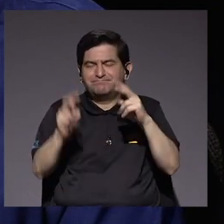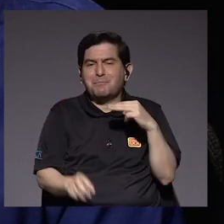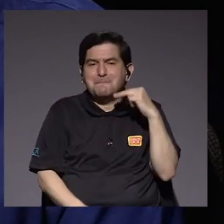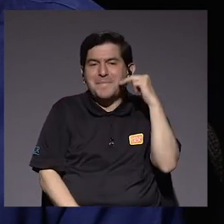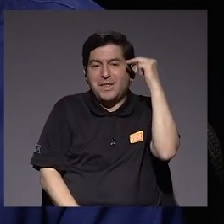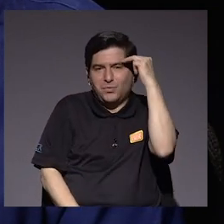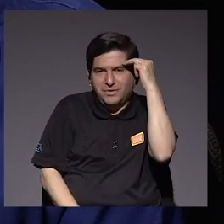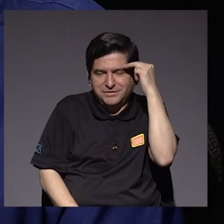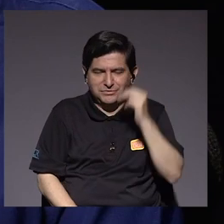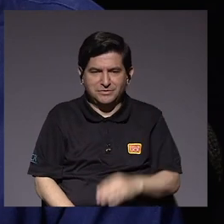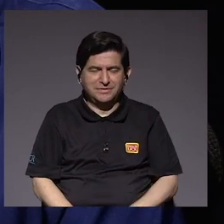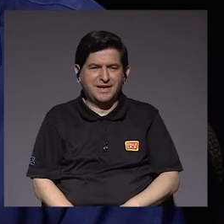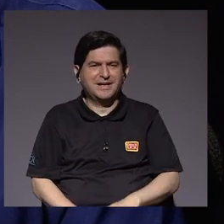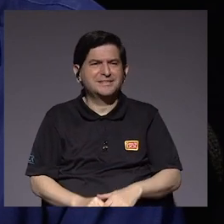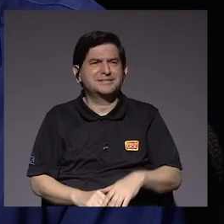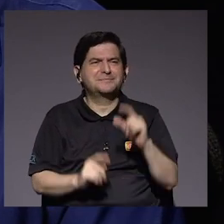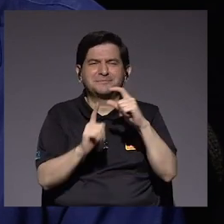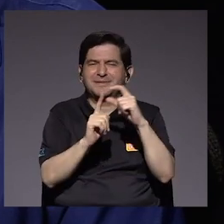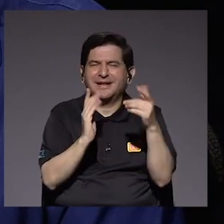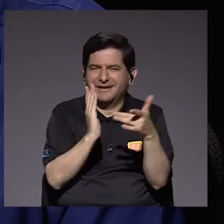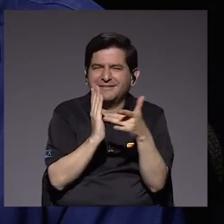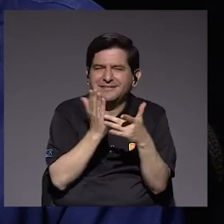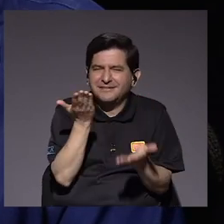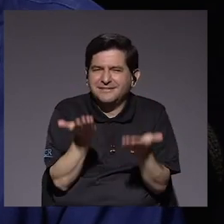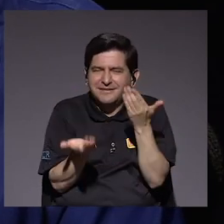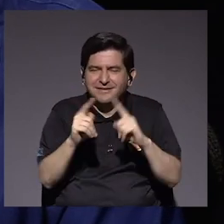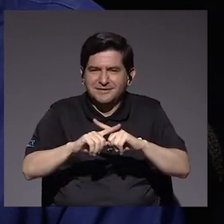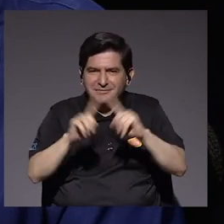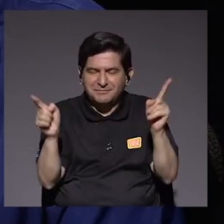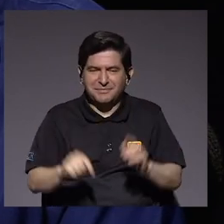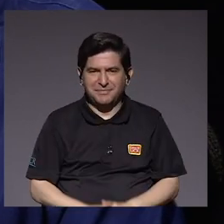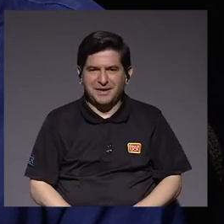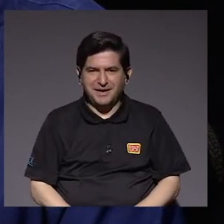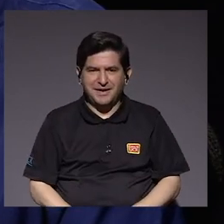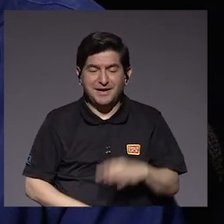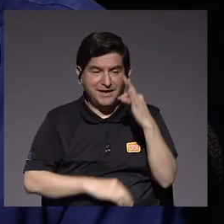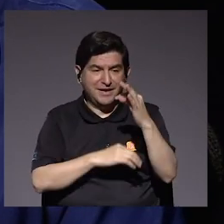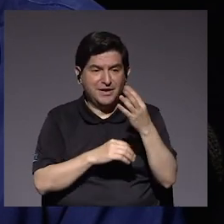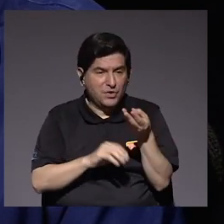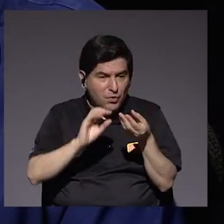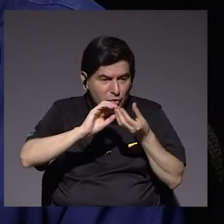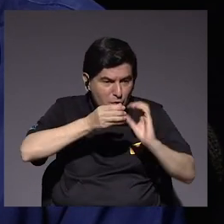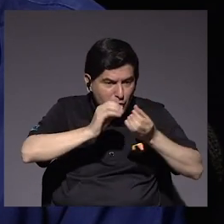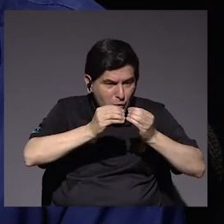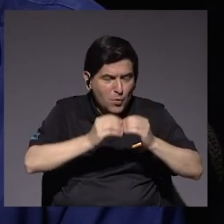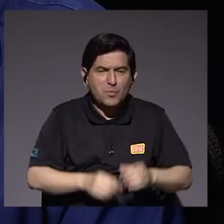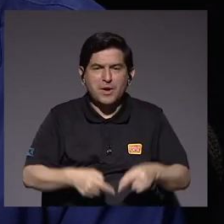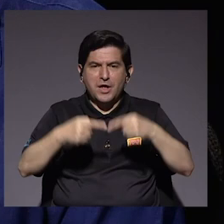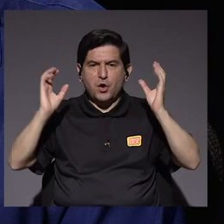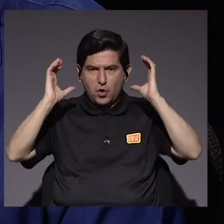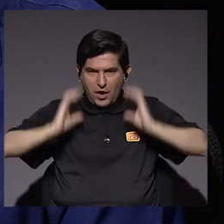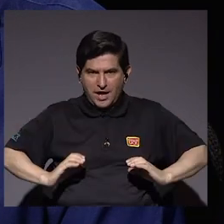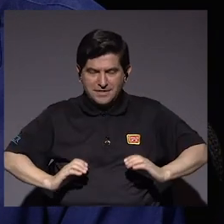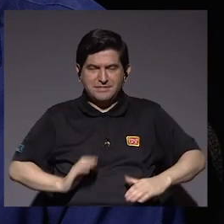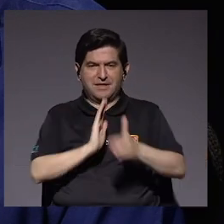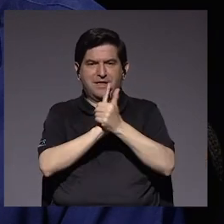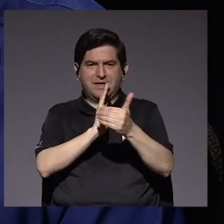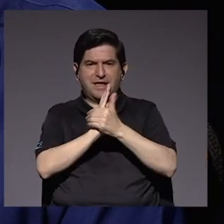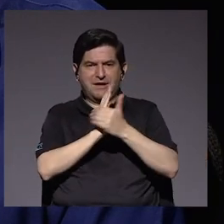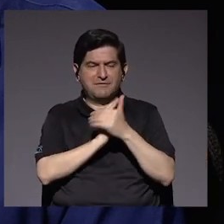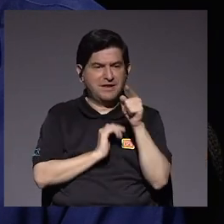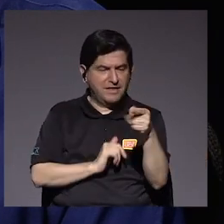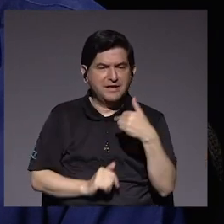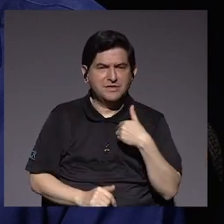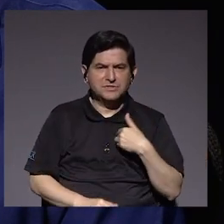maduración. Son cosas técnicas, pero la cantidad de anticuerpos, la concentración de anticuerpos y la